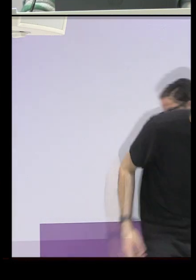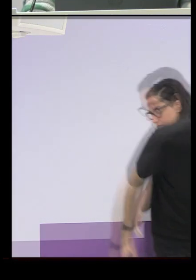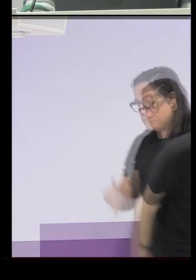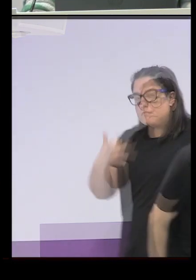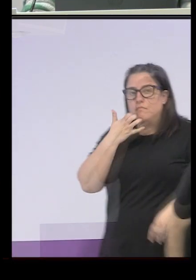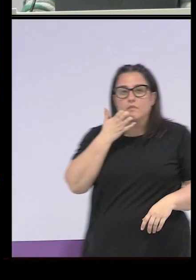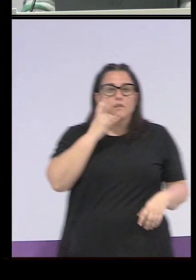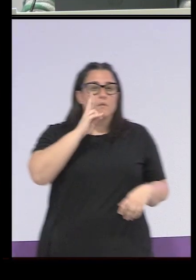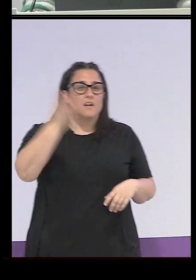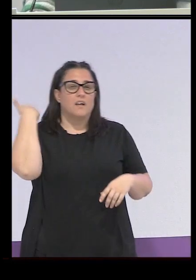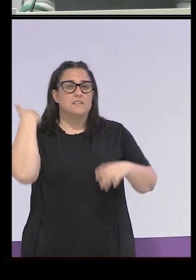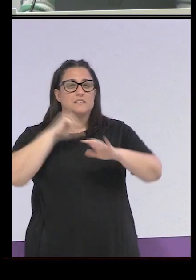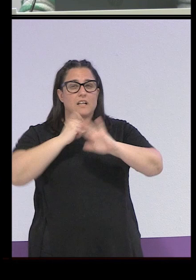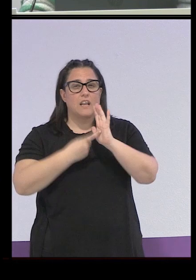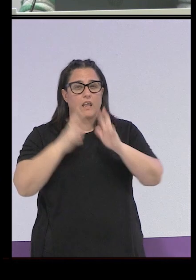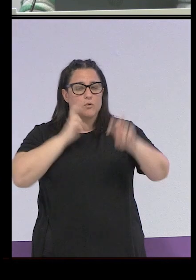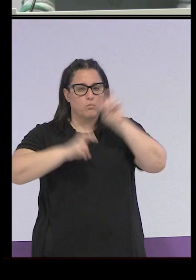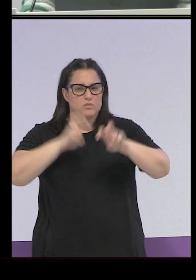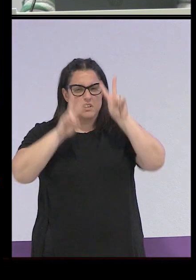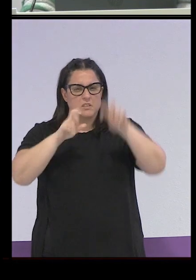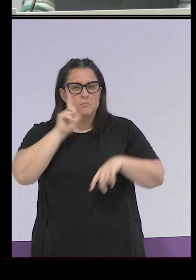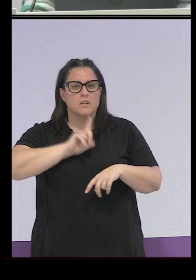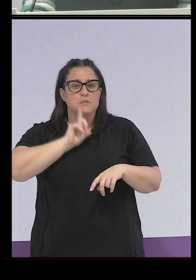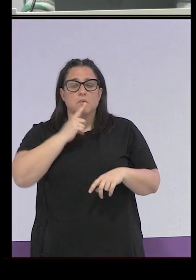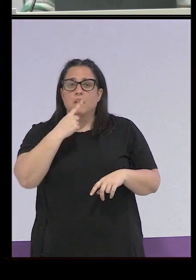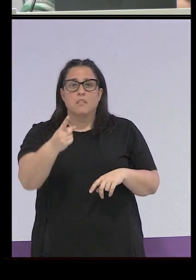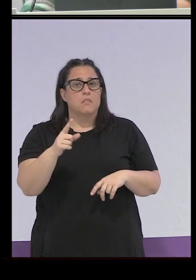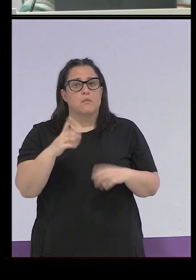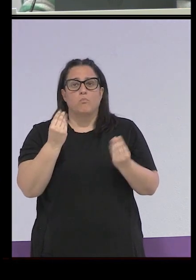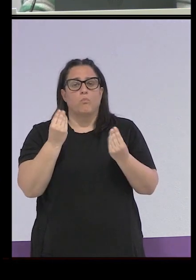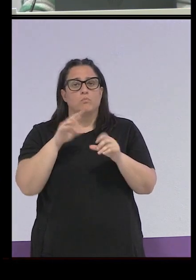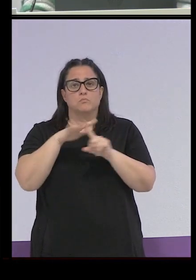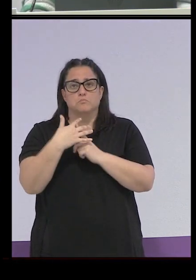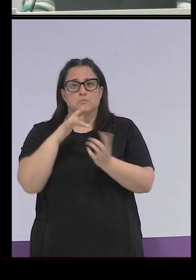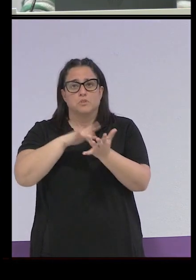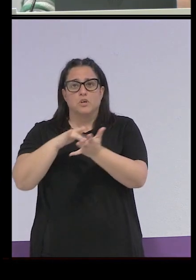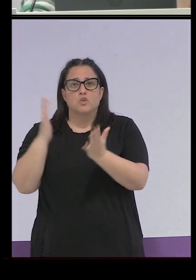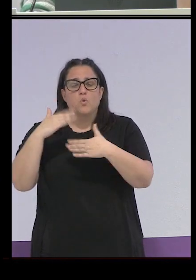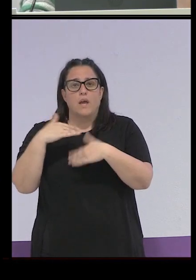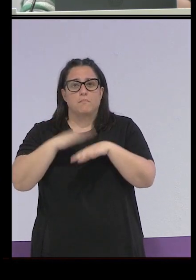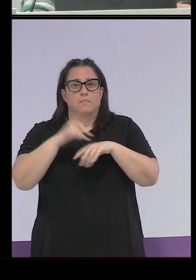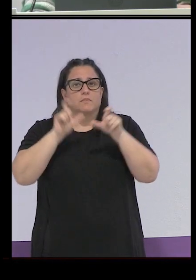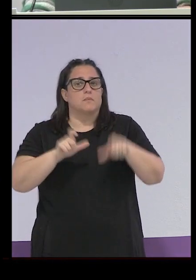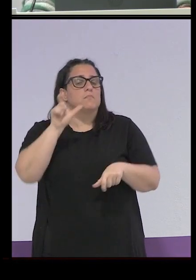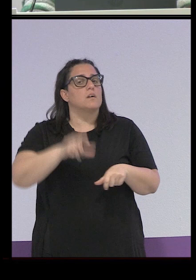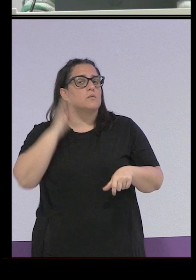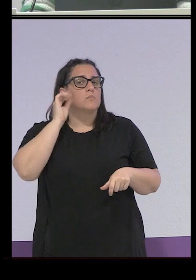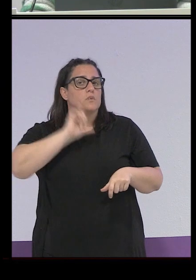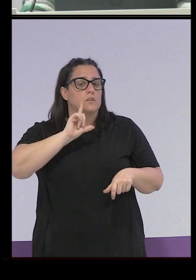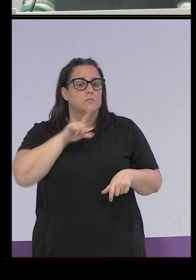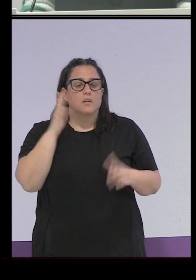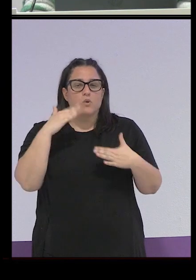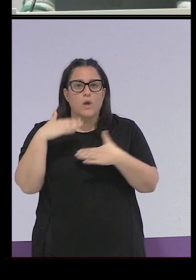vagos y maleantes que nombrábamos antes ahí no encuentras muchos casos de homosexualidad femenina por no decir que no encuentras ninguno pero donde sí que encuentras